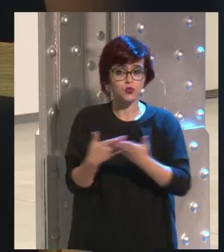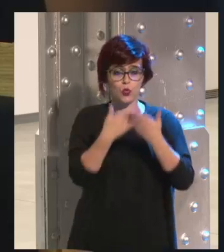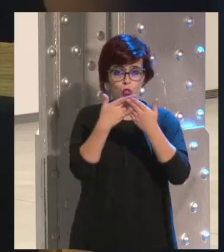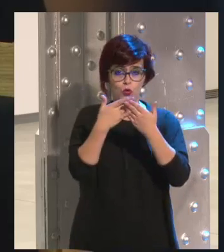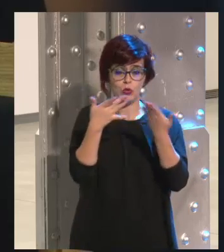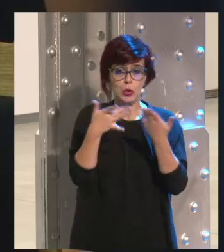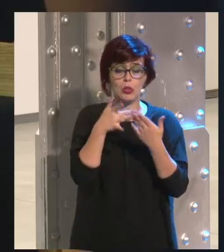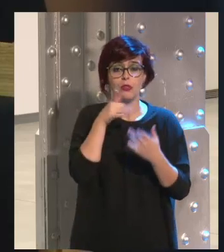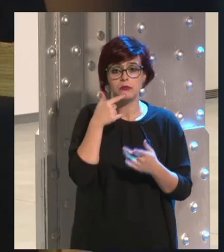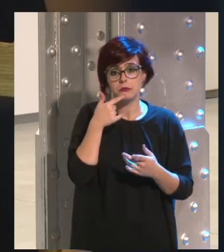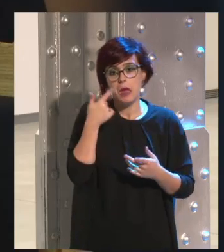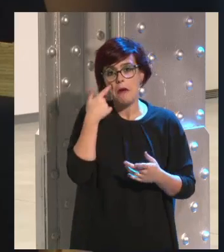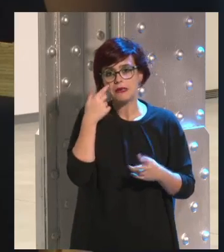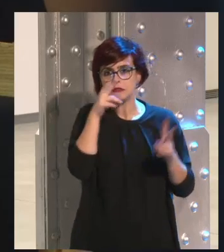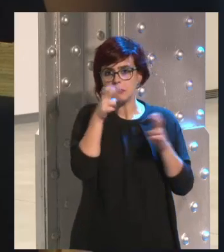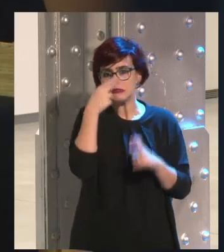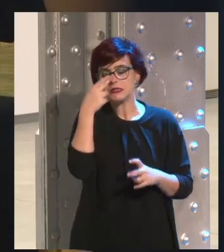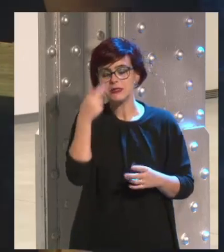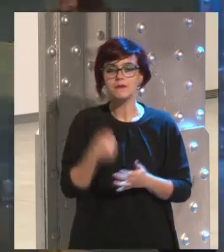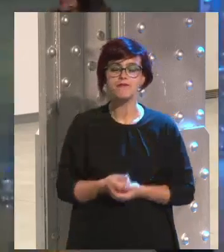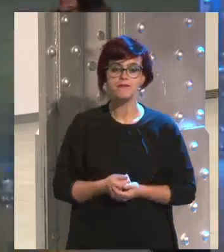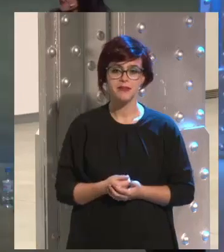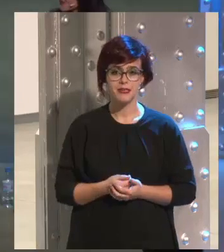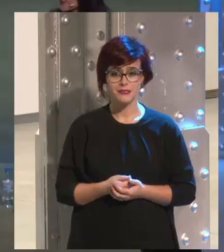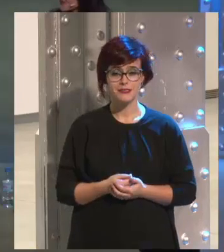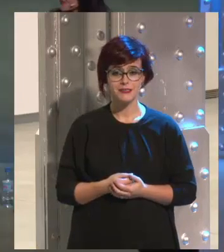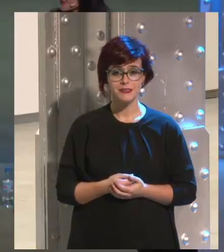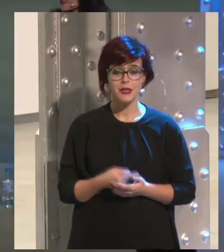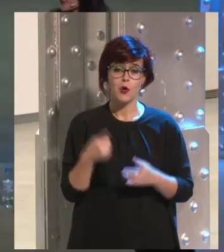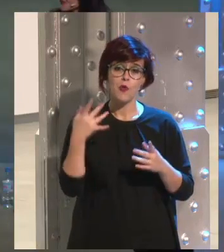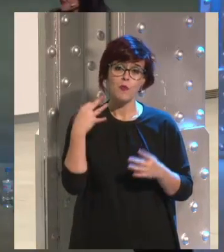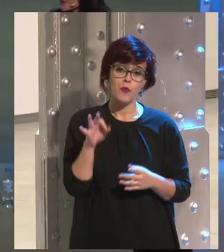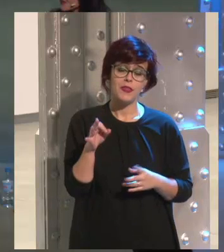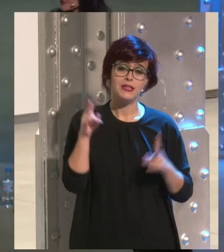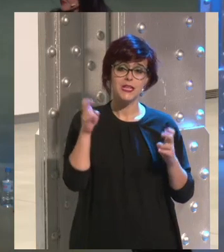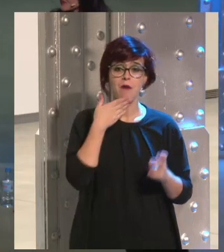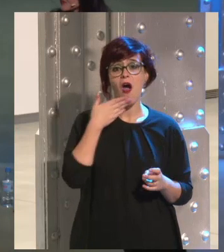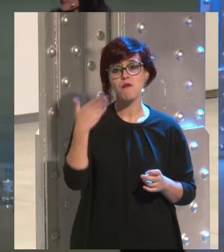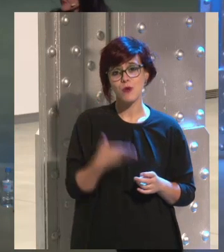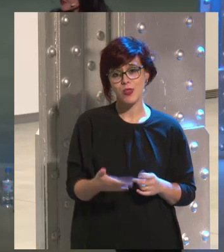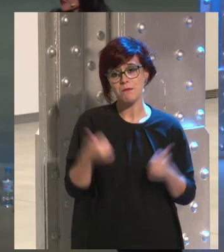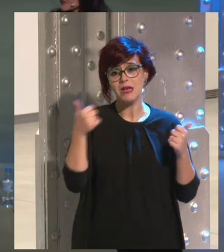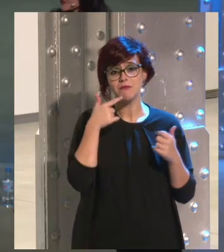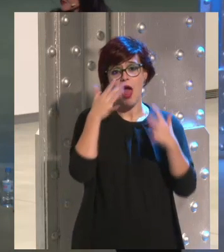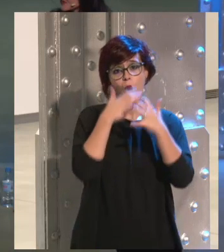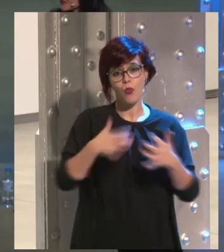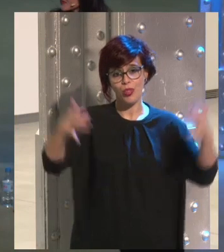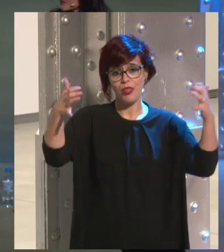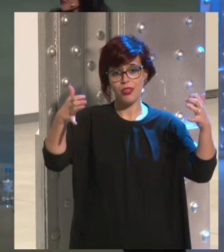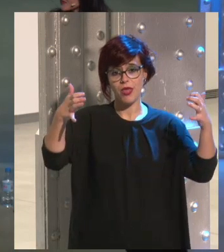conclusiones que me han parecido muy interesantes. Bueno, esa parte quizás sea un poco más aburrida para la audiencia que tenemos, pero